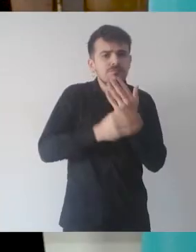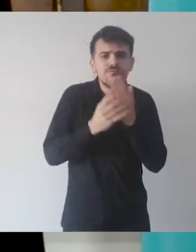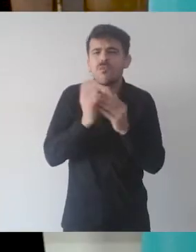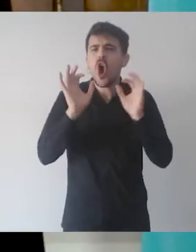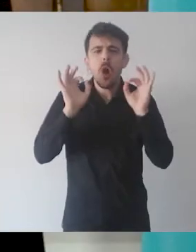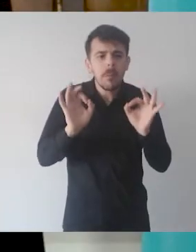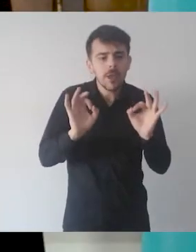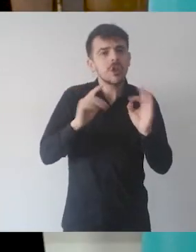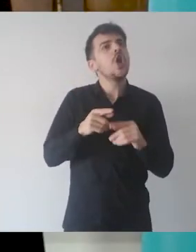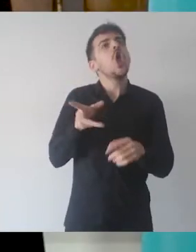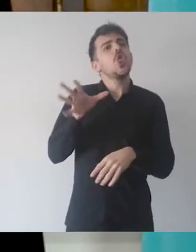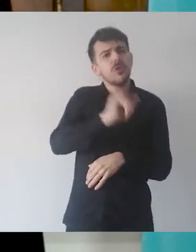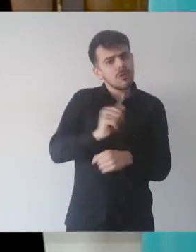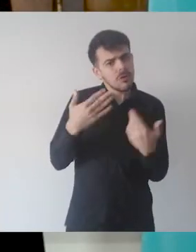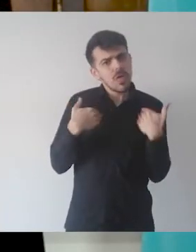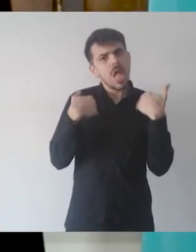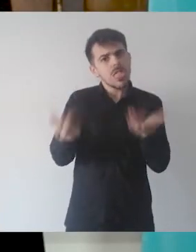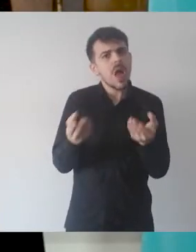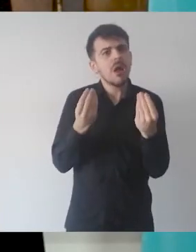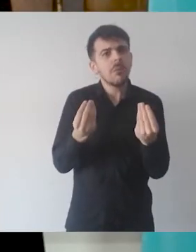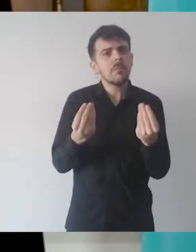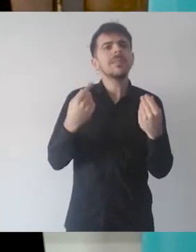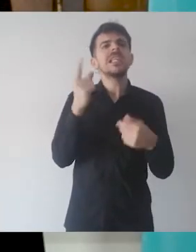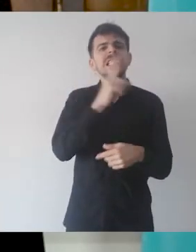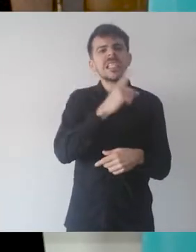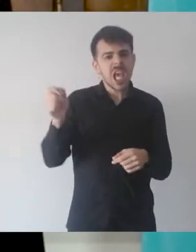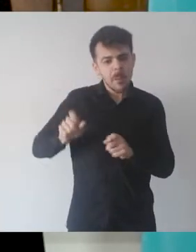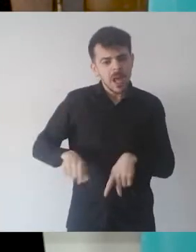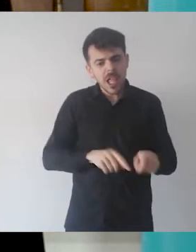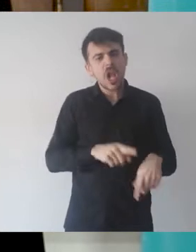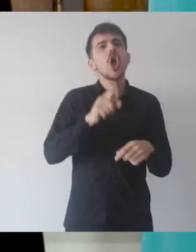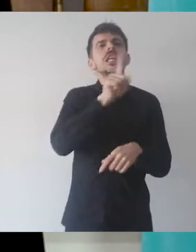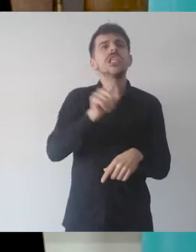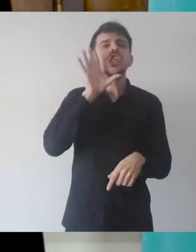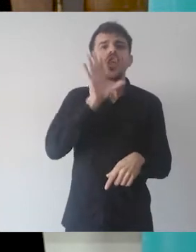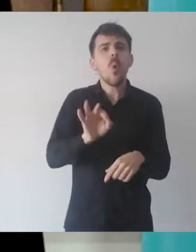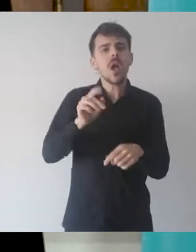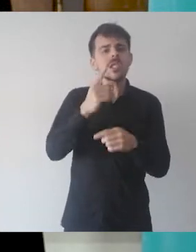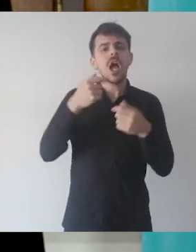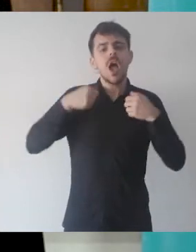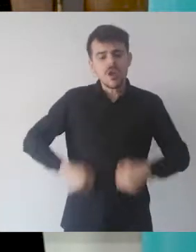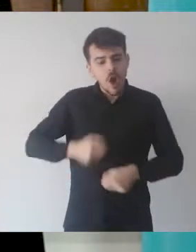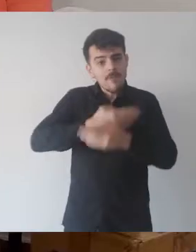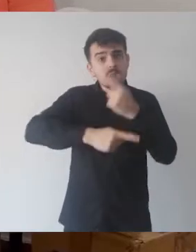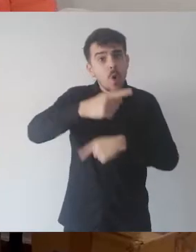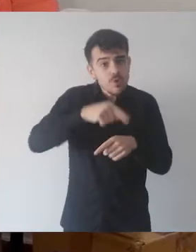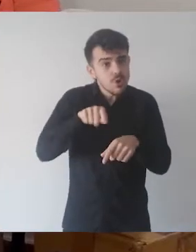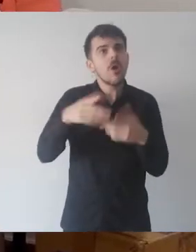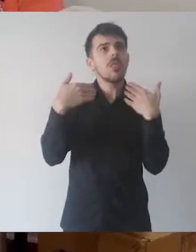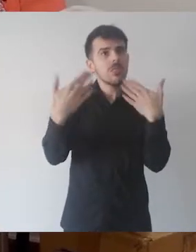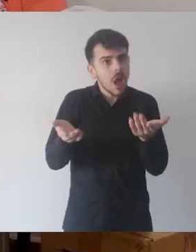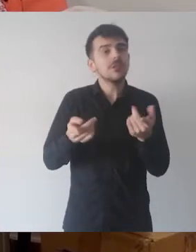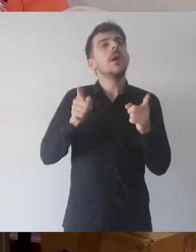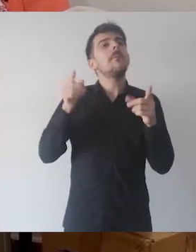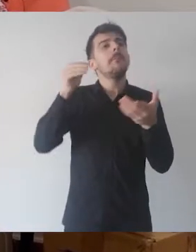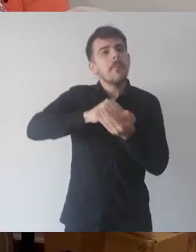pantalones y 150 usos a todos los trabajadores municipales, incluidos a los equipos que conforman la vestimenta de